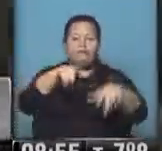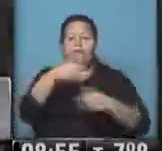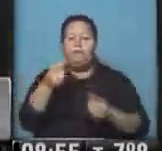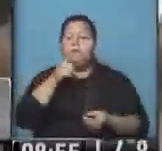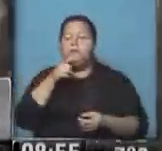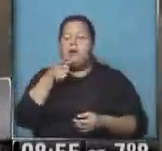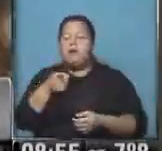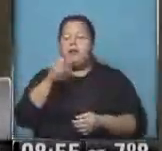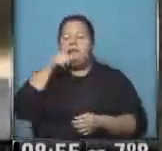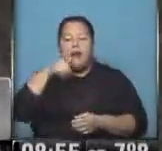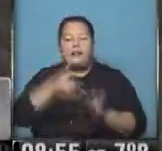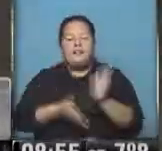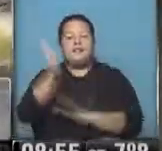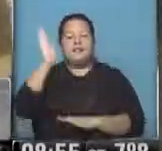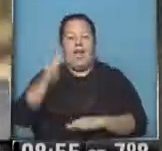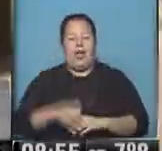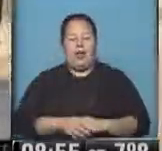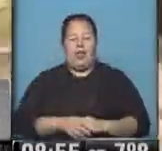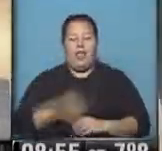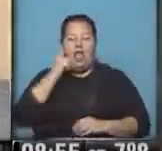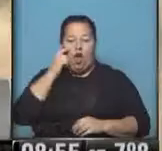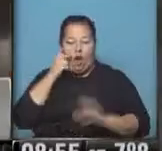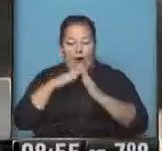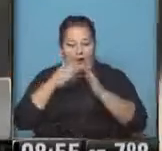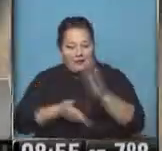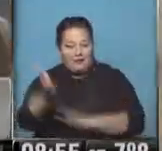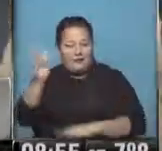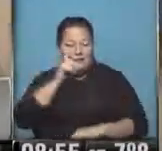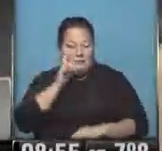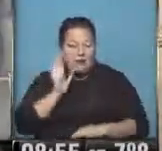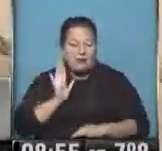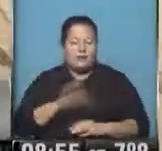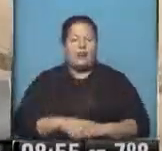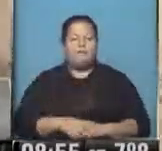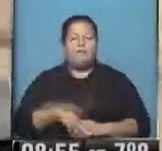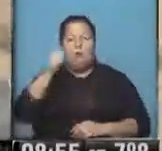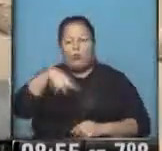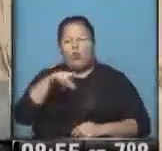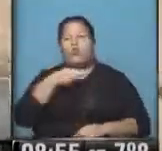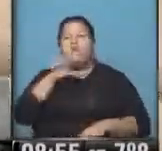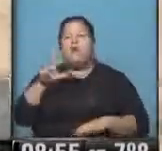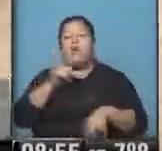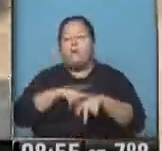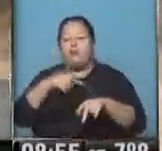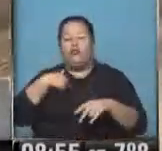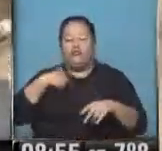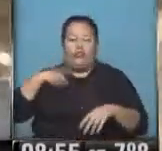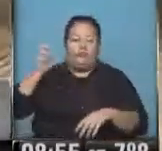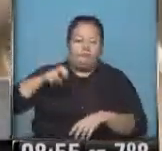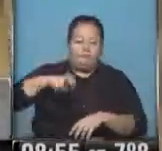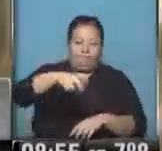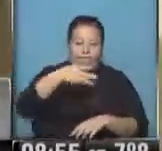porque estaría saliendo Rebagliati, ustedes vayan disponiendo del aire, yo me voy desplazando